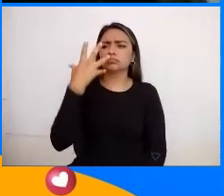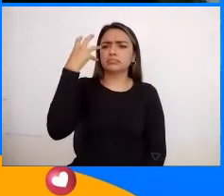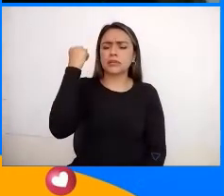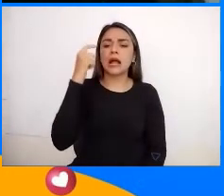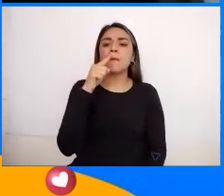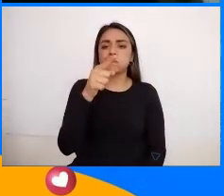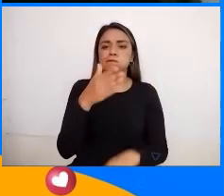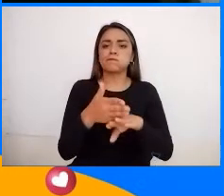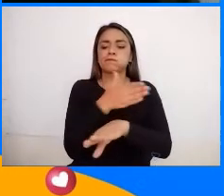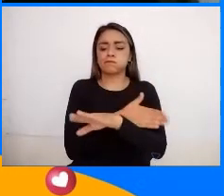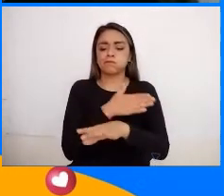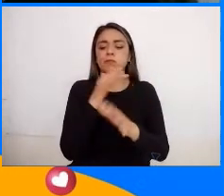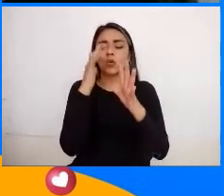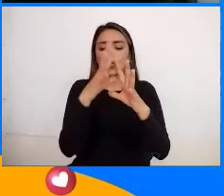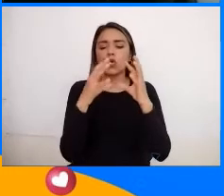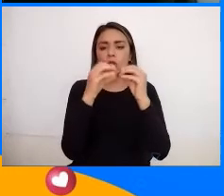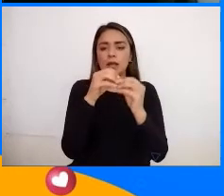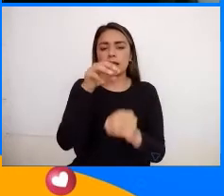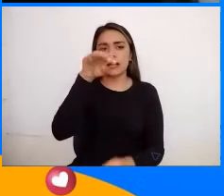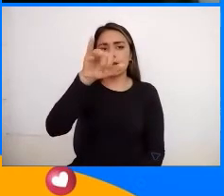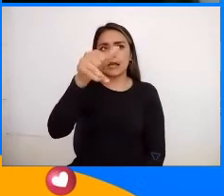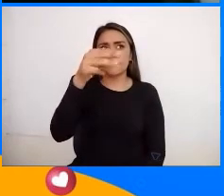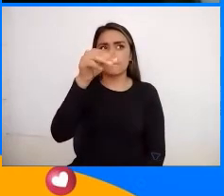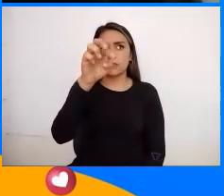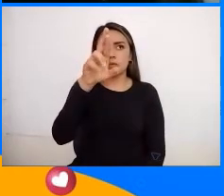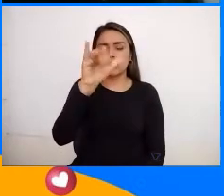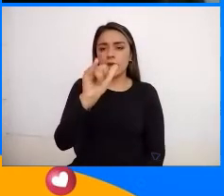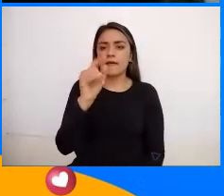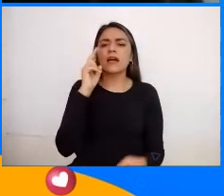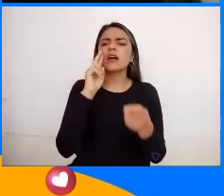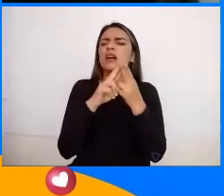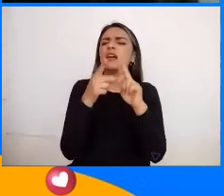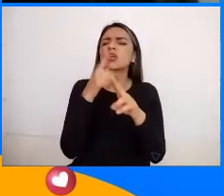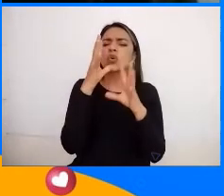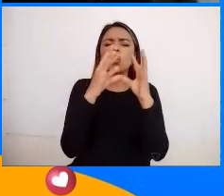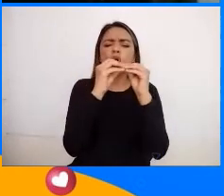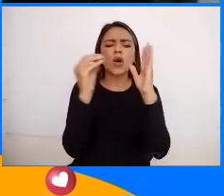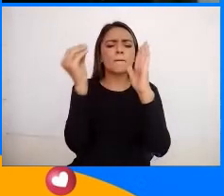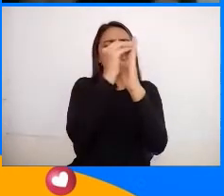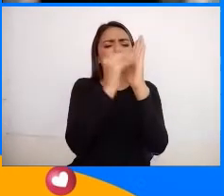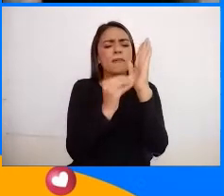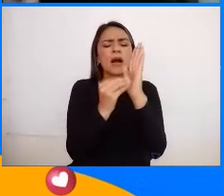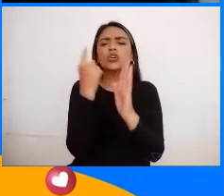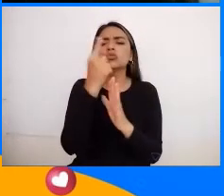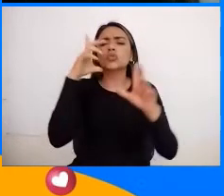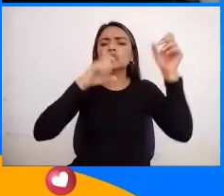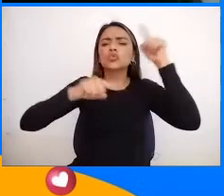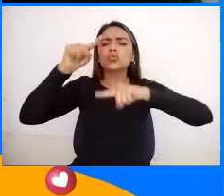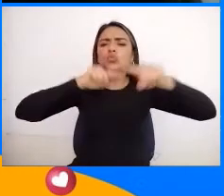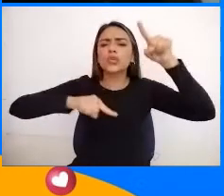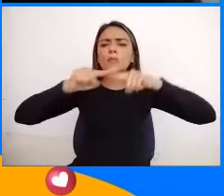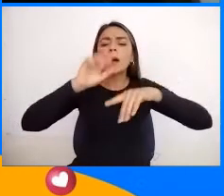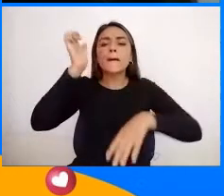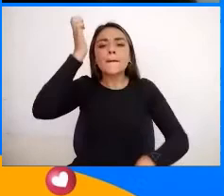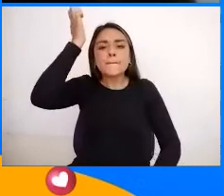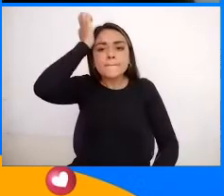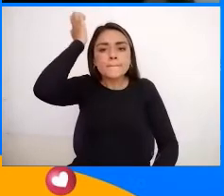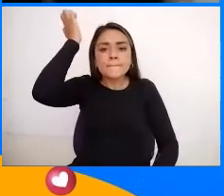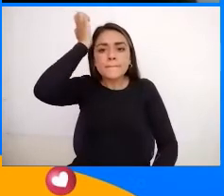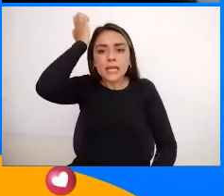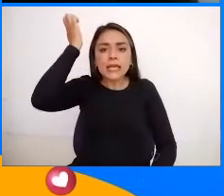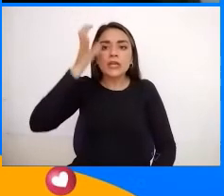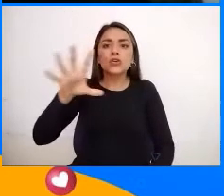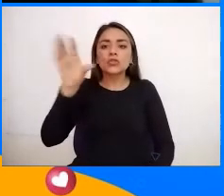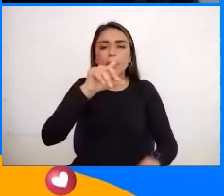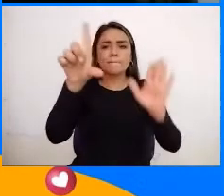hubo en el mundo Fue el código Hammurabi Y el código Hammurabi No es solo referente del turismo Es una piedra Donde estaban todas las